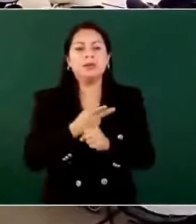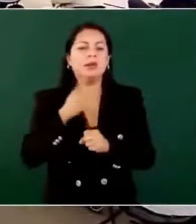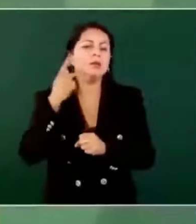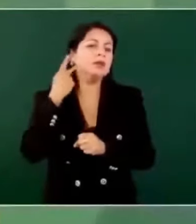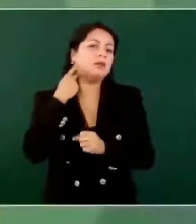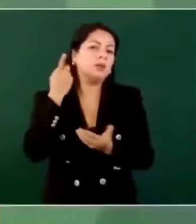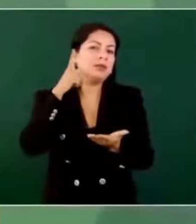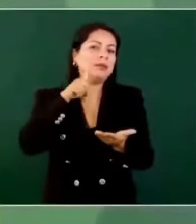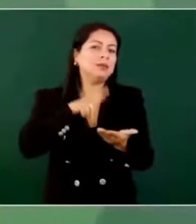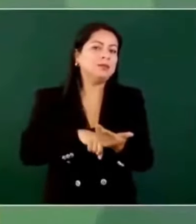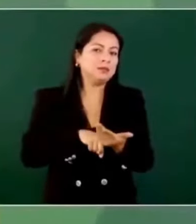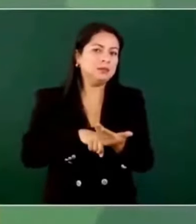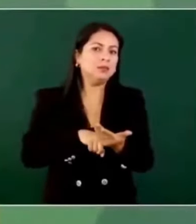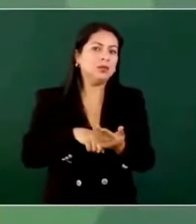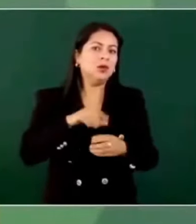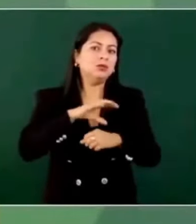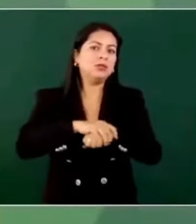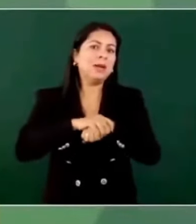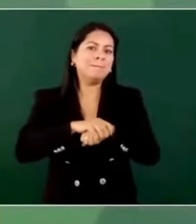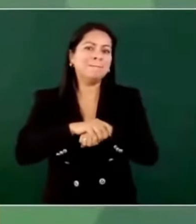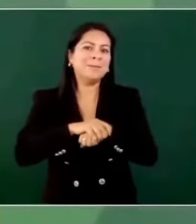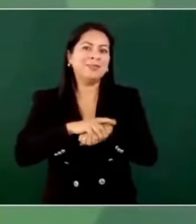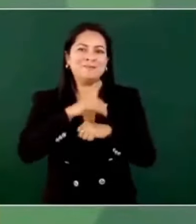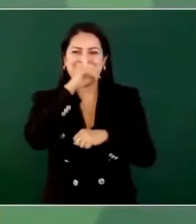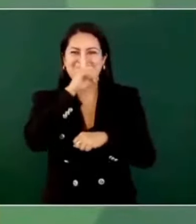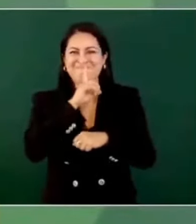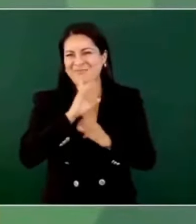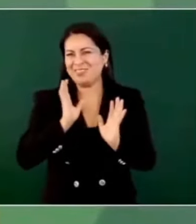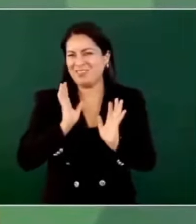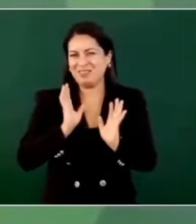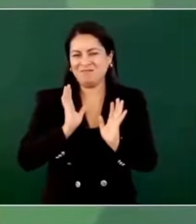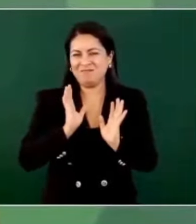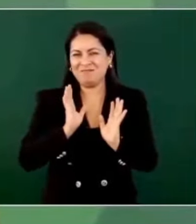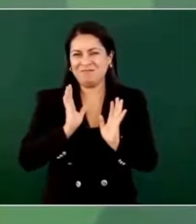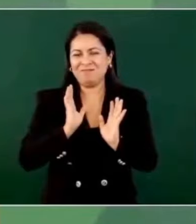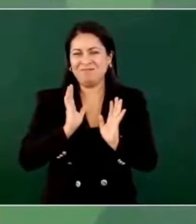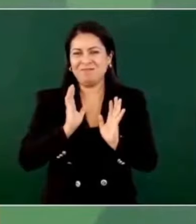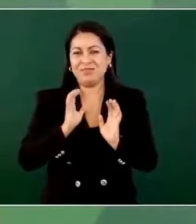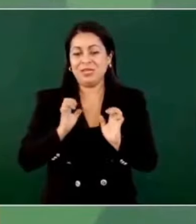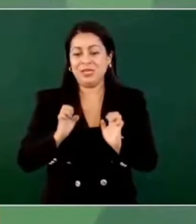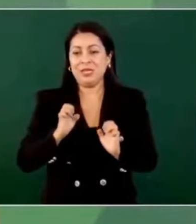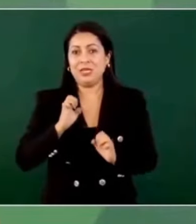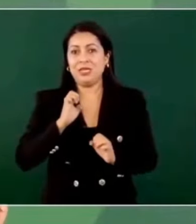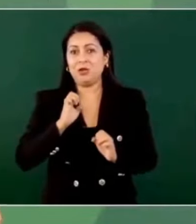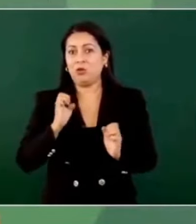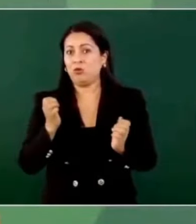los amigos son de mentira y los enemigos de verdad.